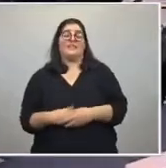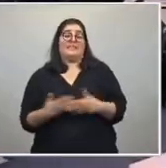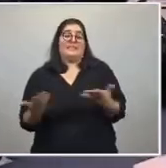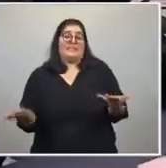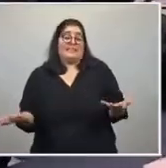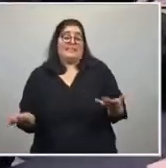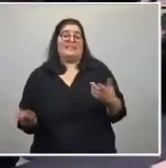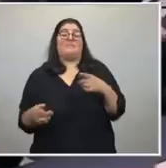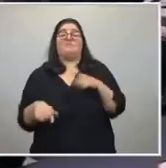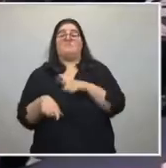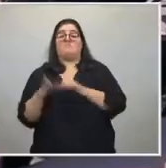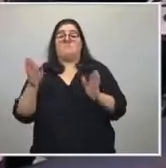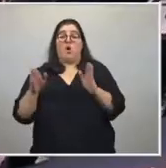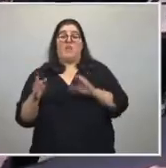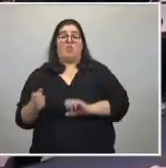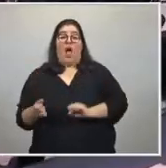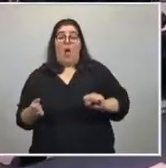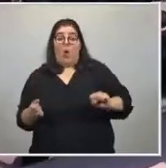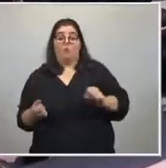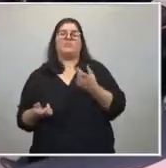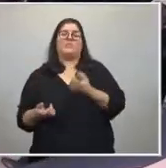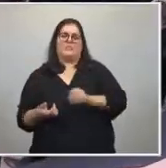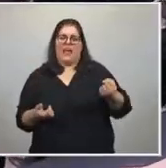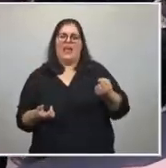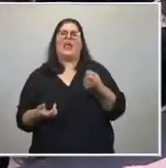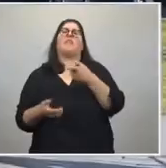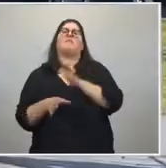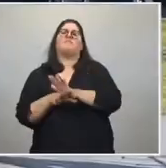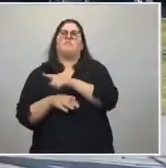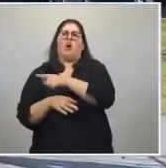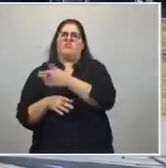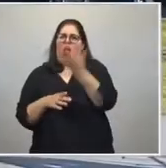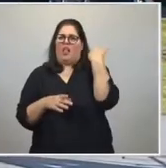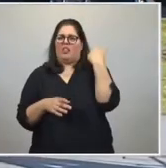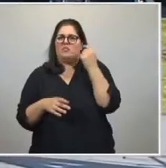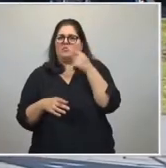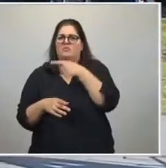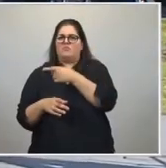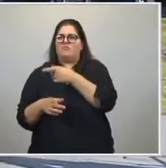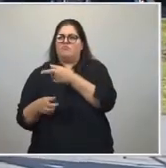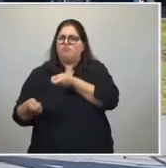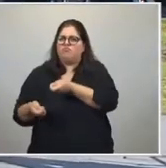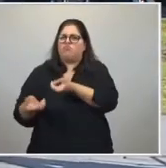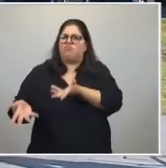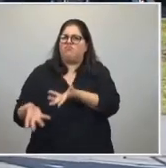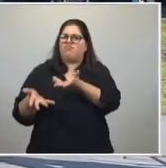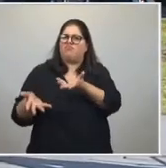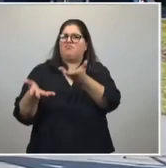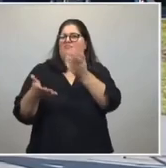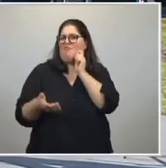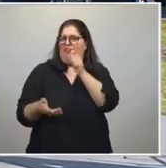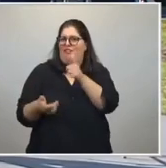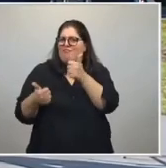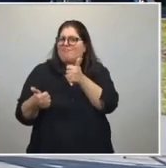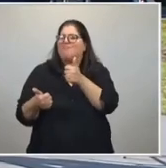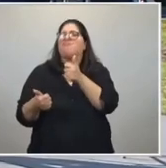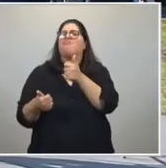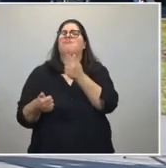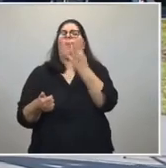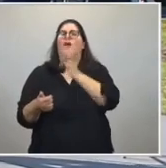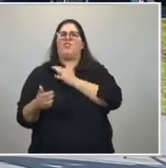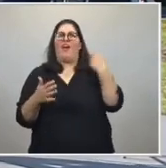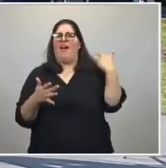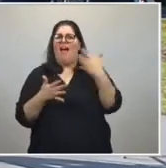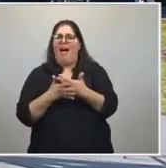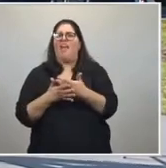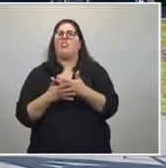en medio del ajuste pudiste empujar en los primeros 4 años,